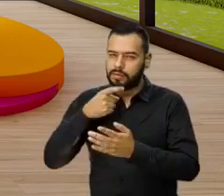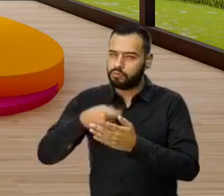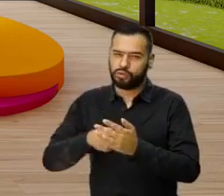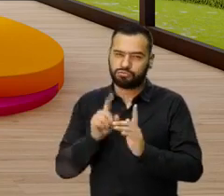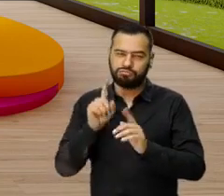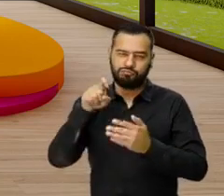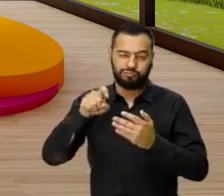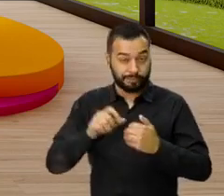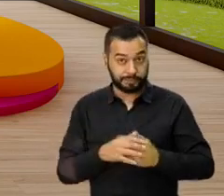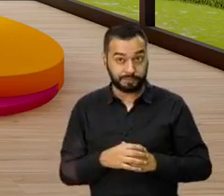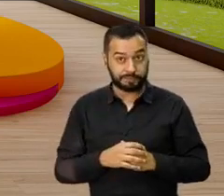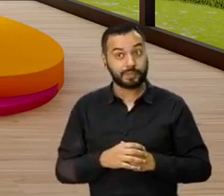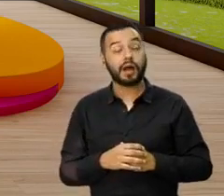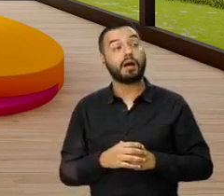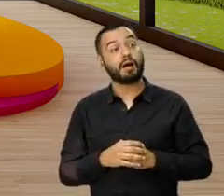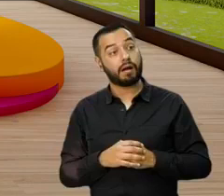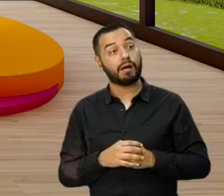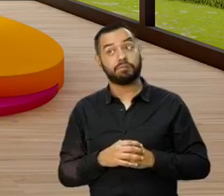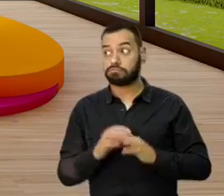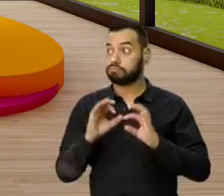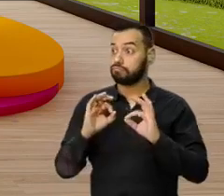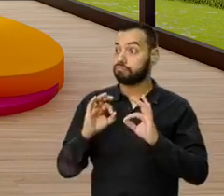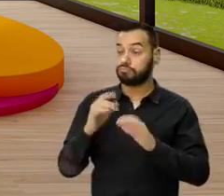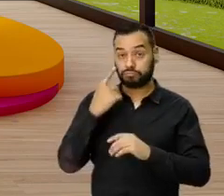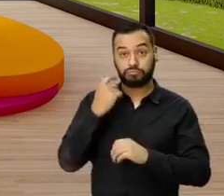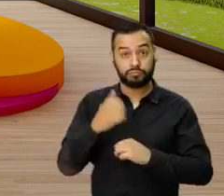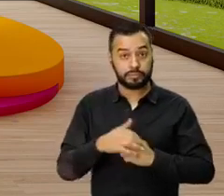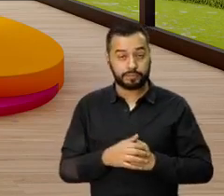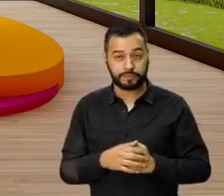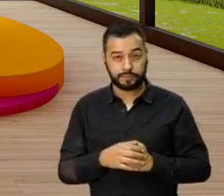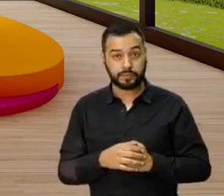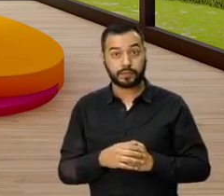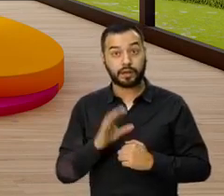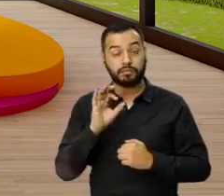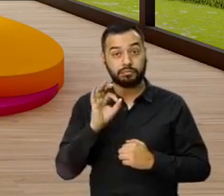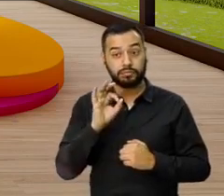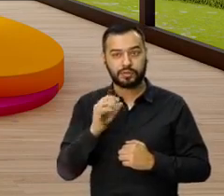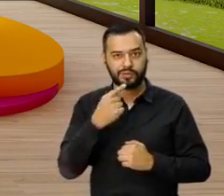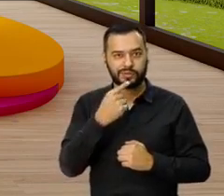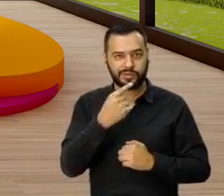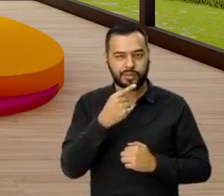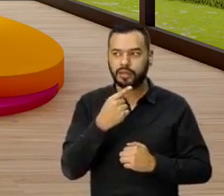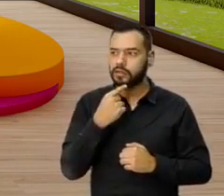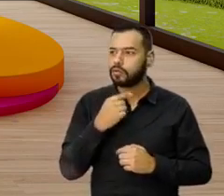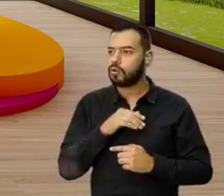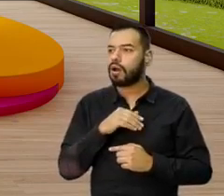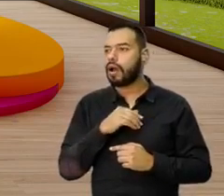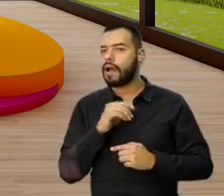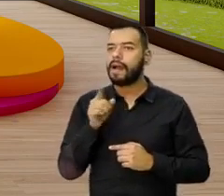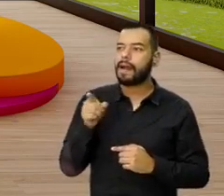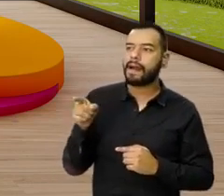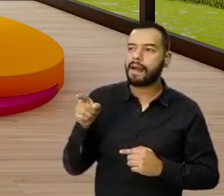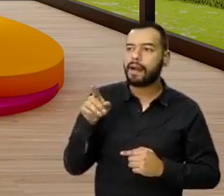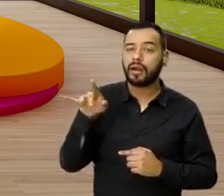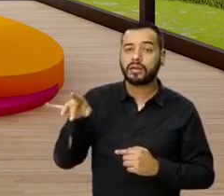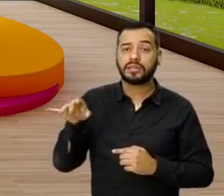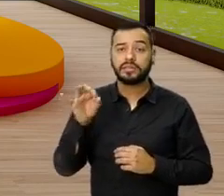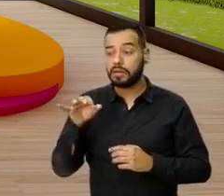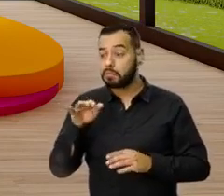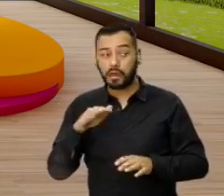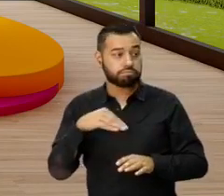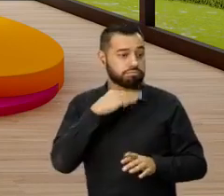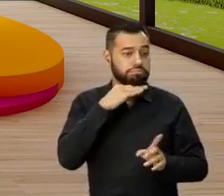impuesto. Bueno, por eso está genial. Genial porque si lo que tú dices llega uno y dice, bueno, siempre va a encontrar